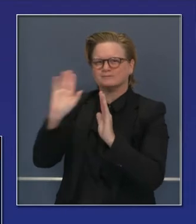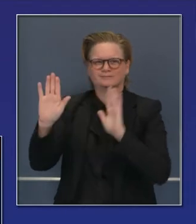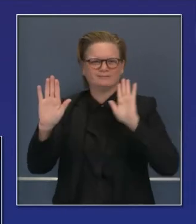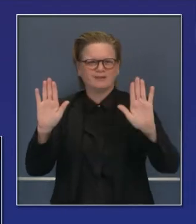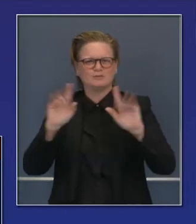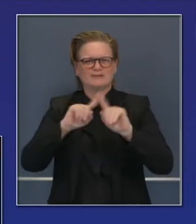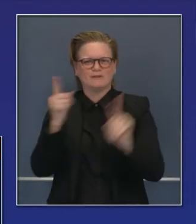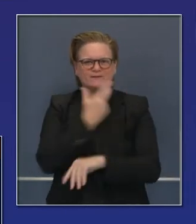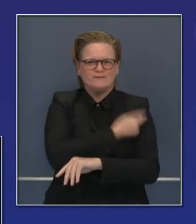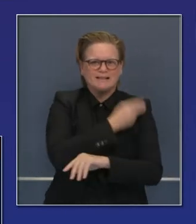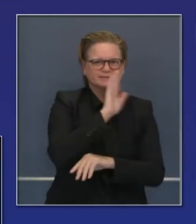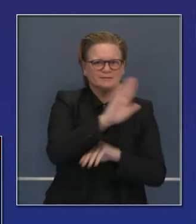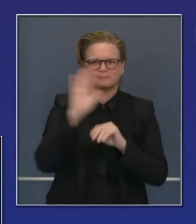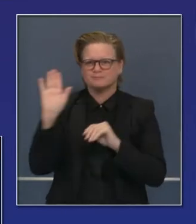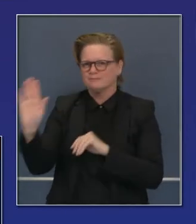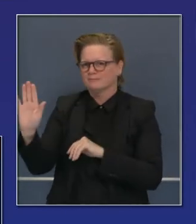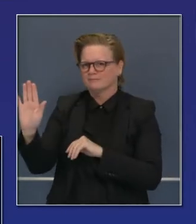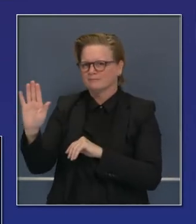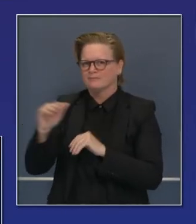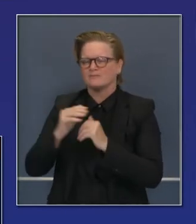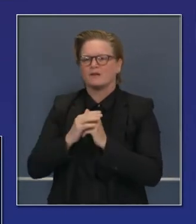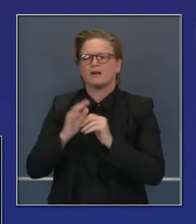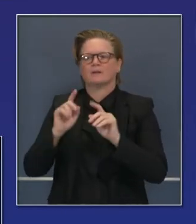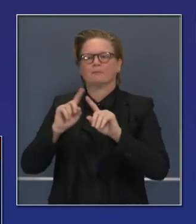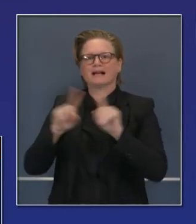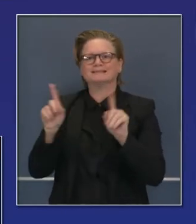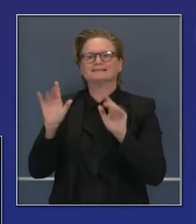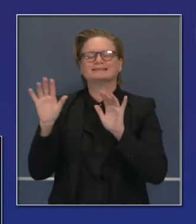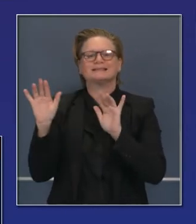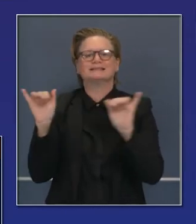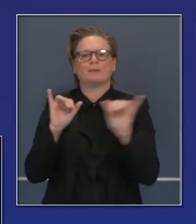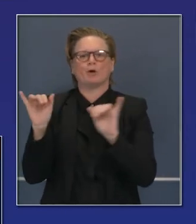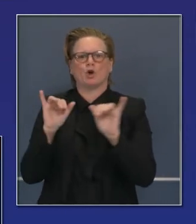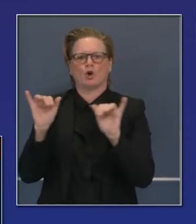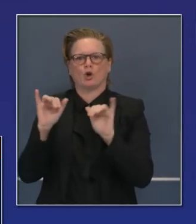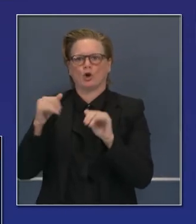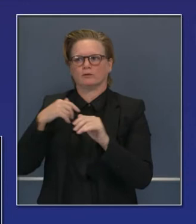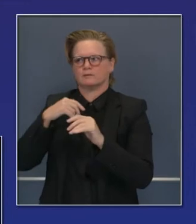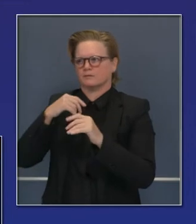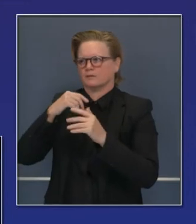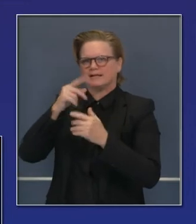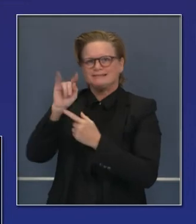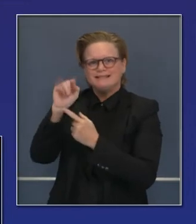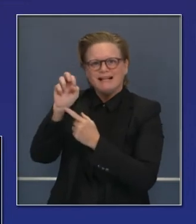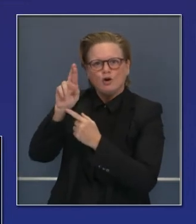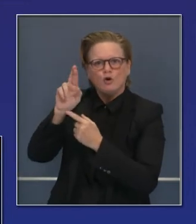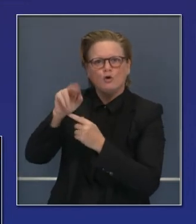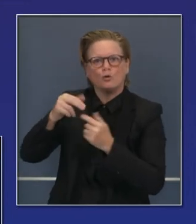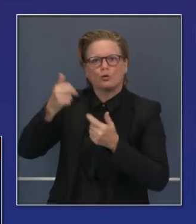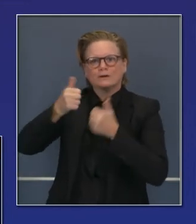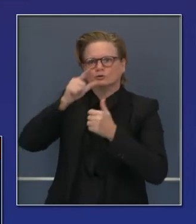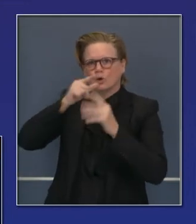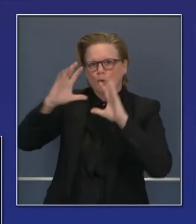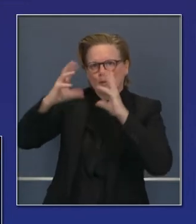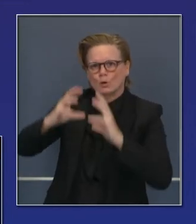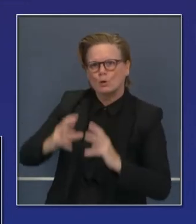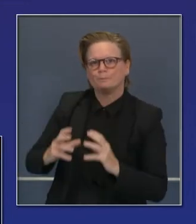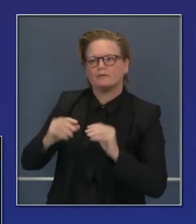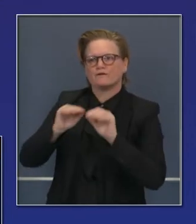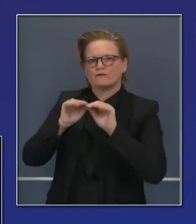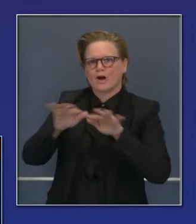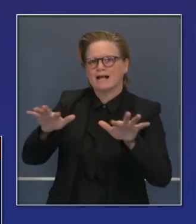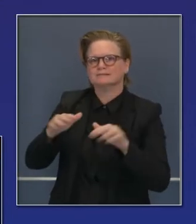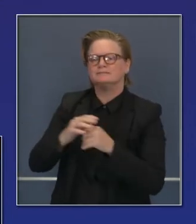Sin embargo, estamos muy alentados por la velocidad y